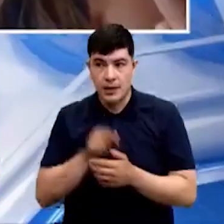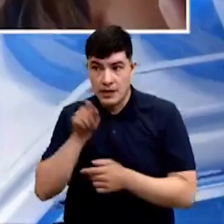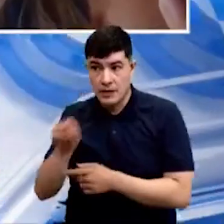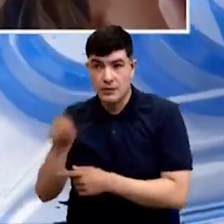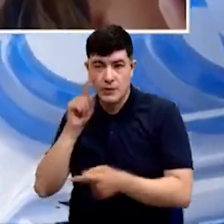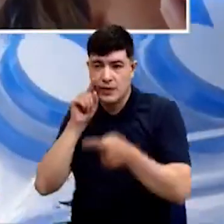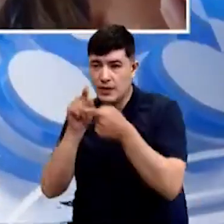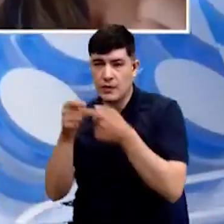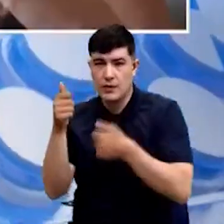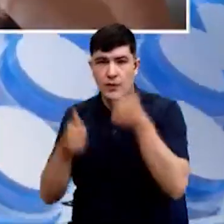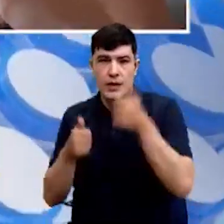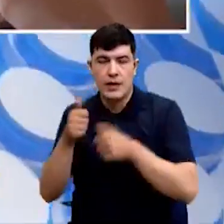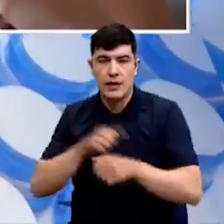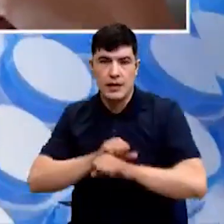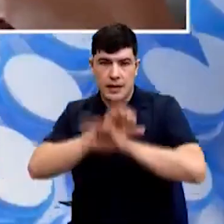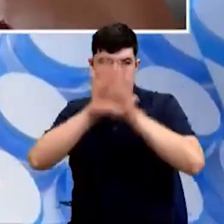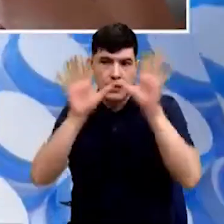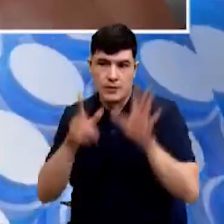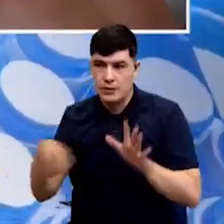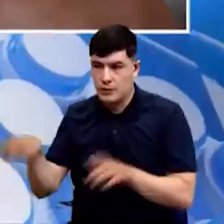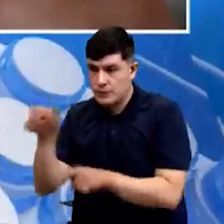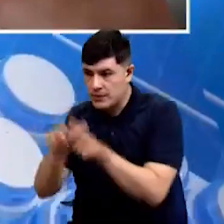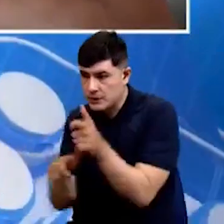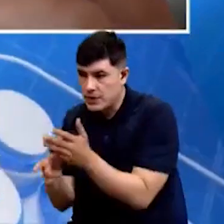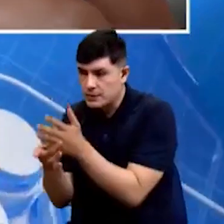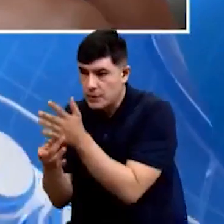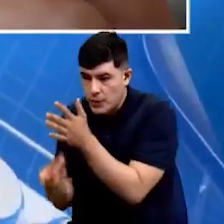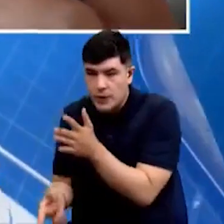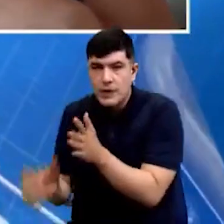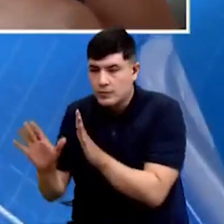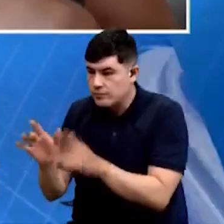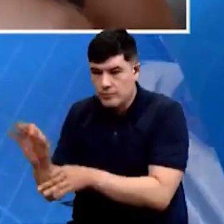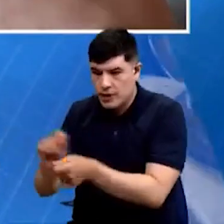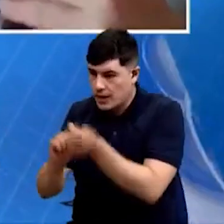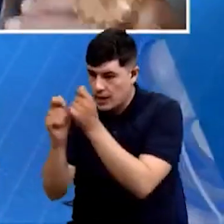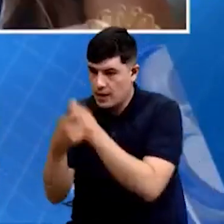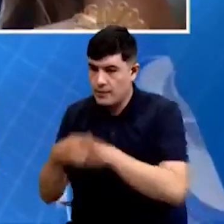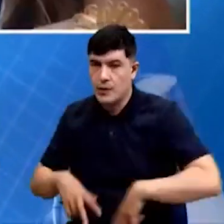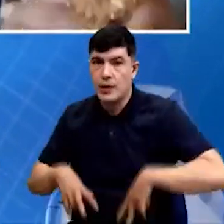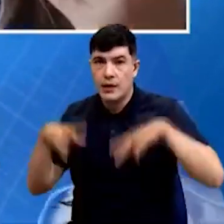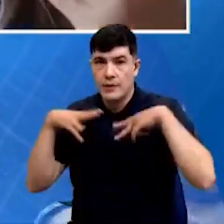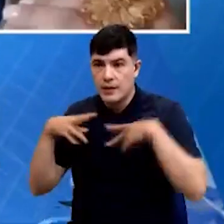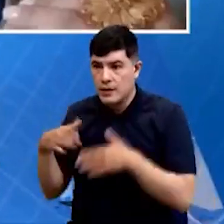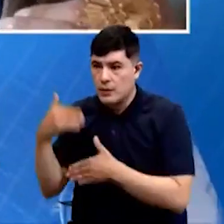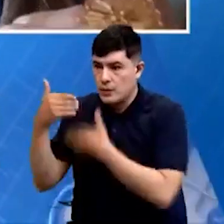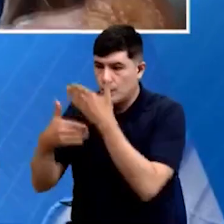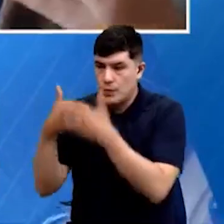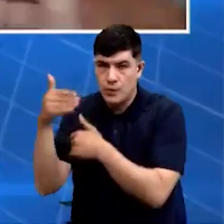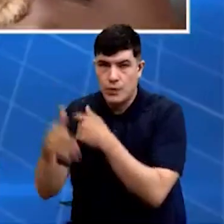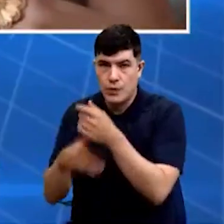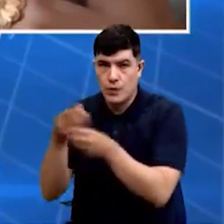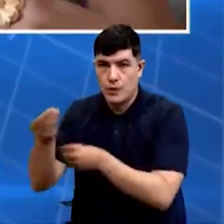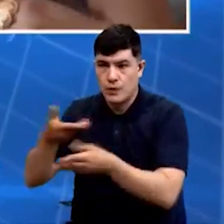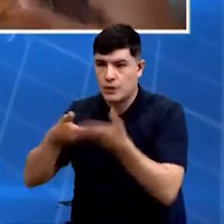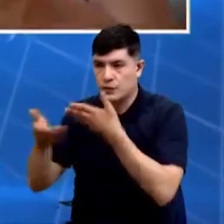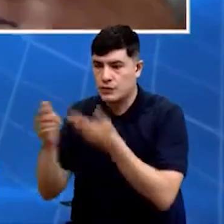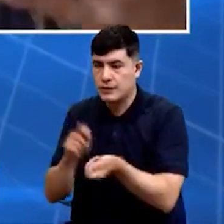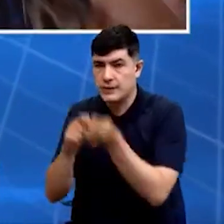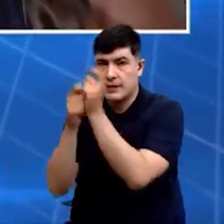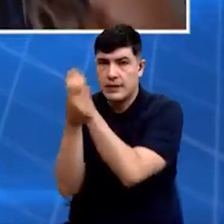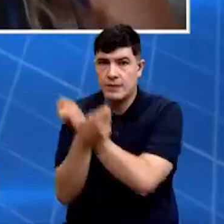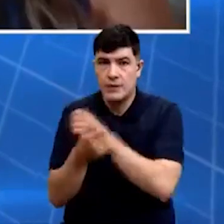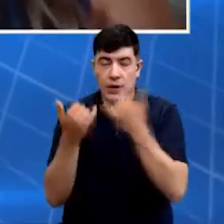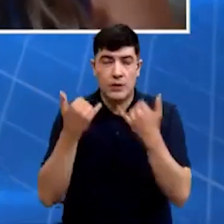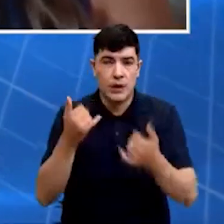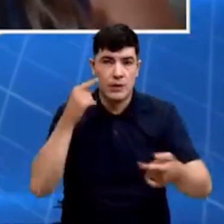objetivo, por supuesto, sacar de la pobreza a un número importante de santandereanos que todavía están en esta condición. Recordemos que una de las